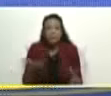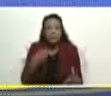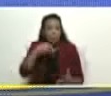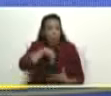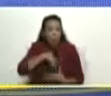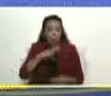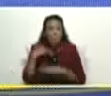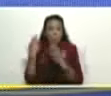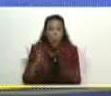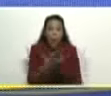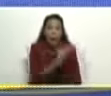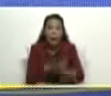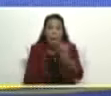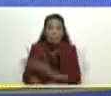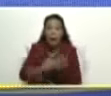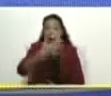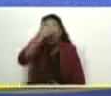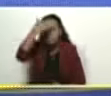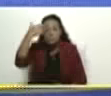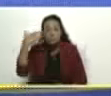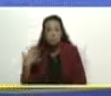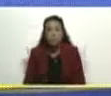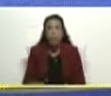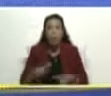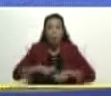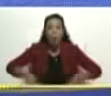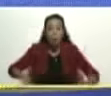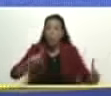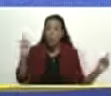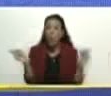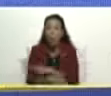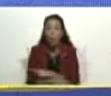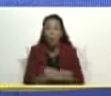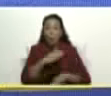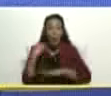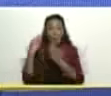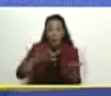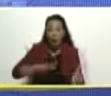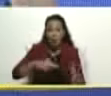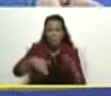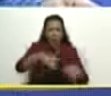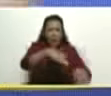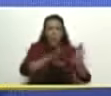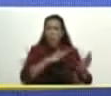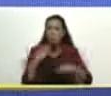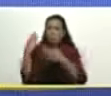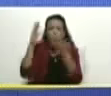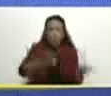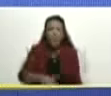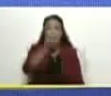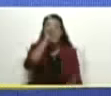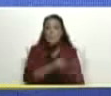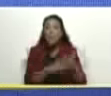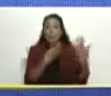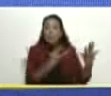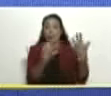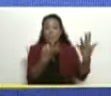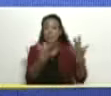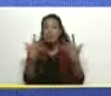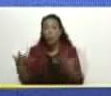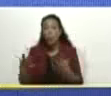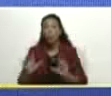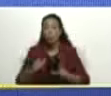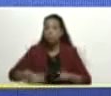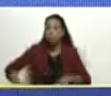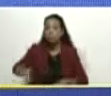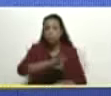y de la muerte y la sangre y el sudor del pueblo con los cadáveres en las calles desde el 89 se gestó este camino